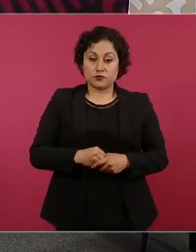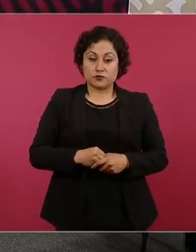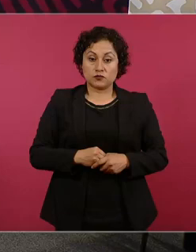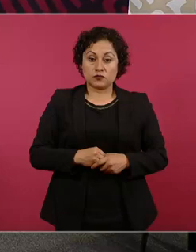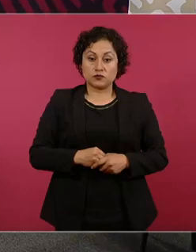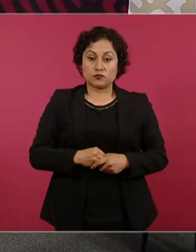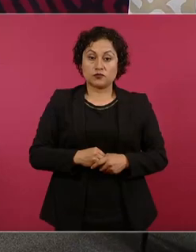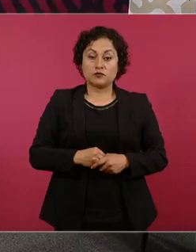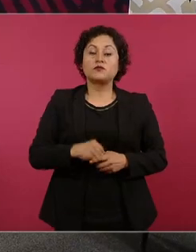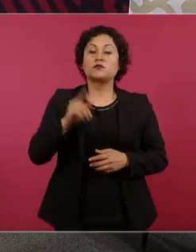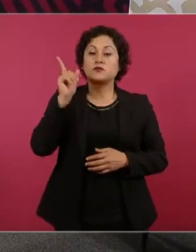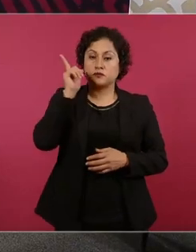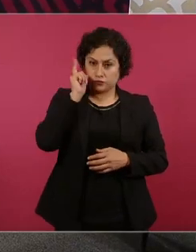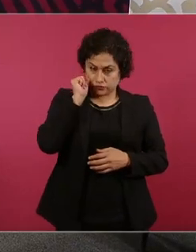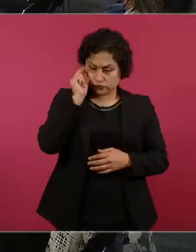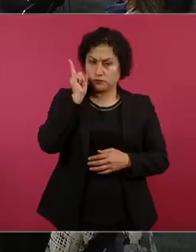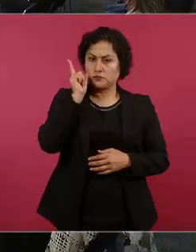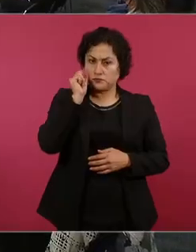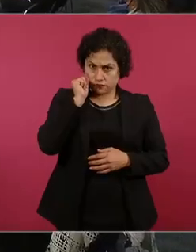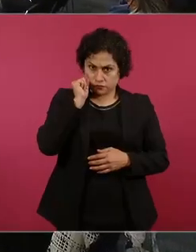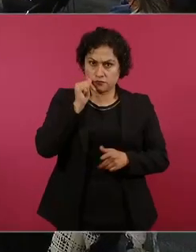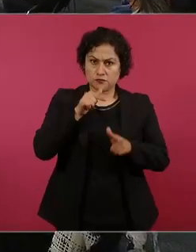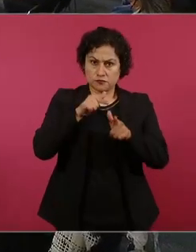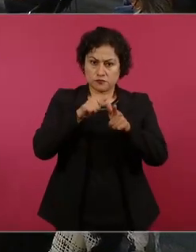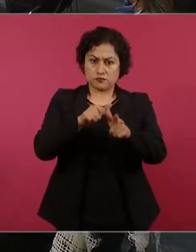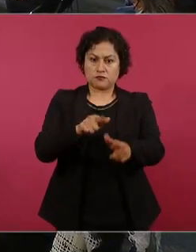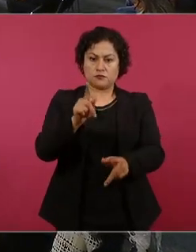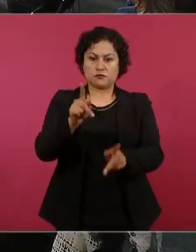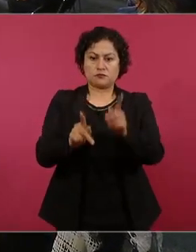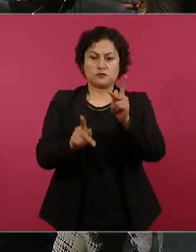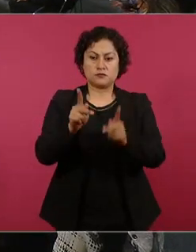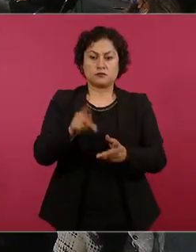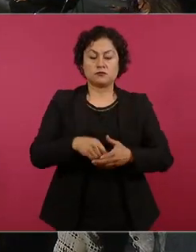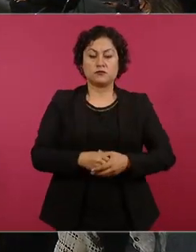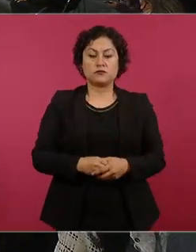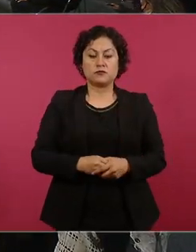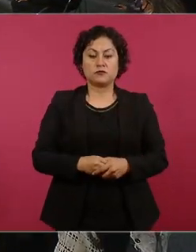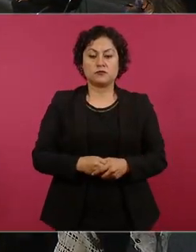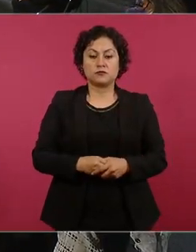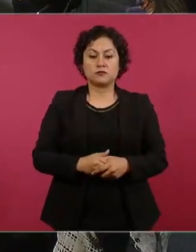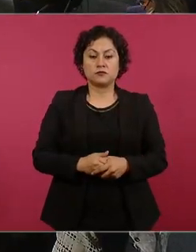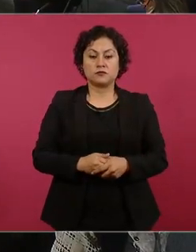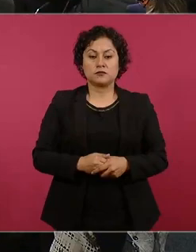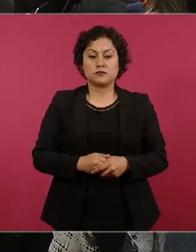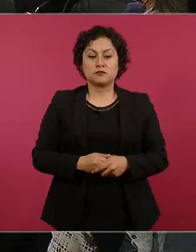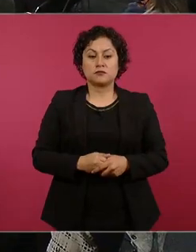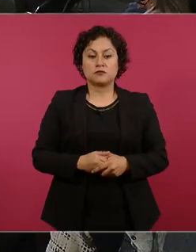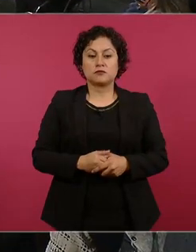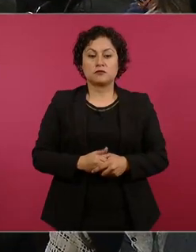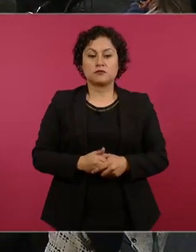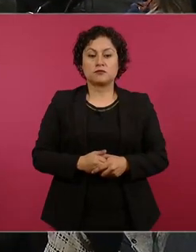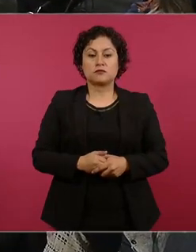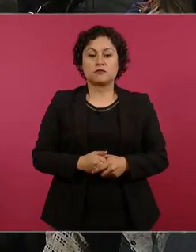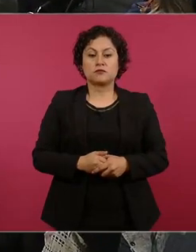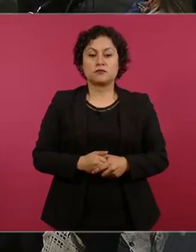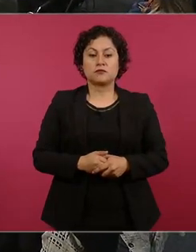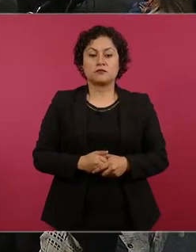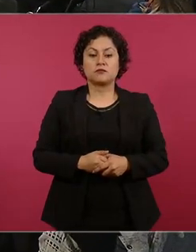mañana mañana lo vemos y el del director del SAT ¿cuándo viene? ah